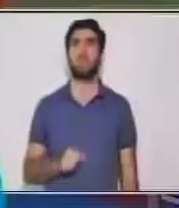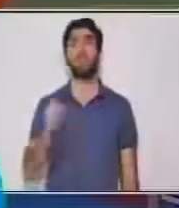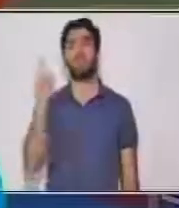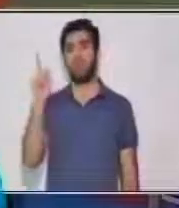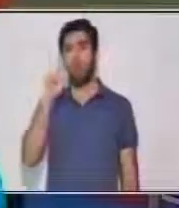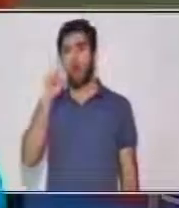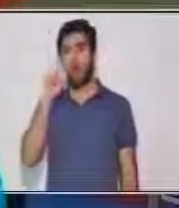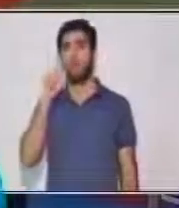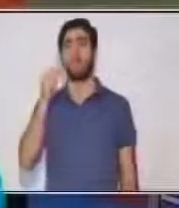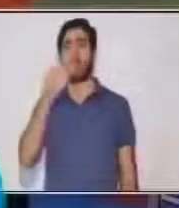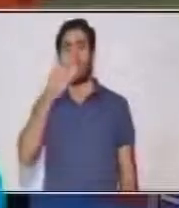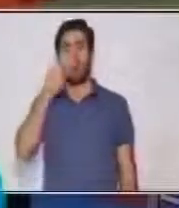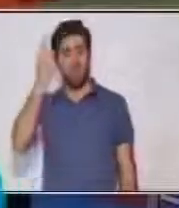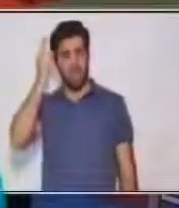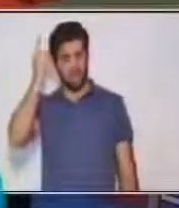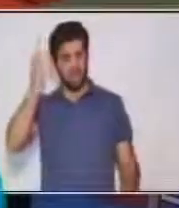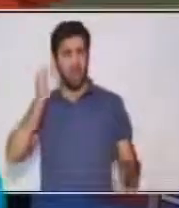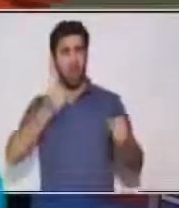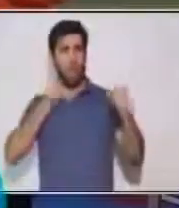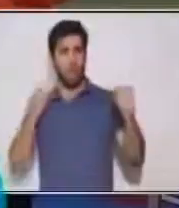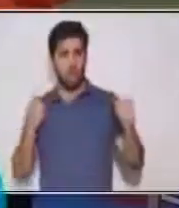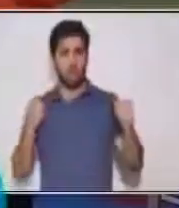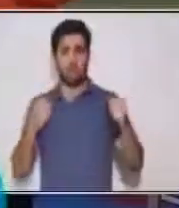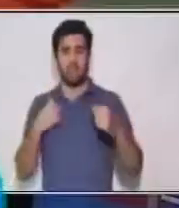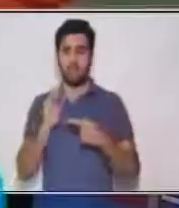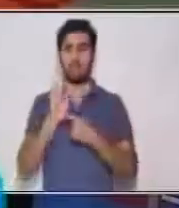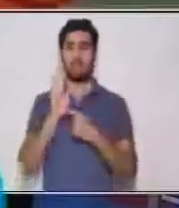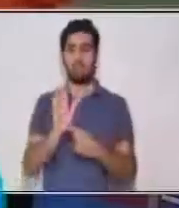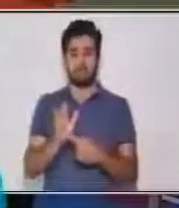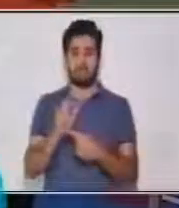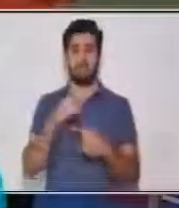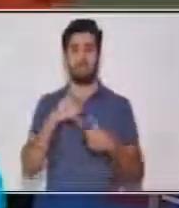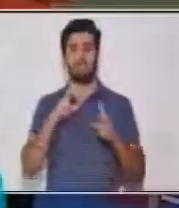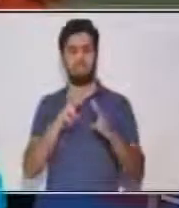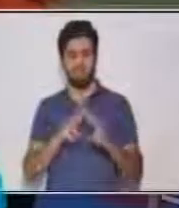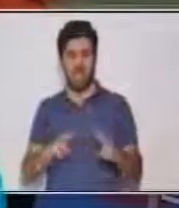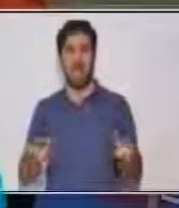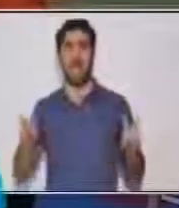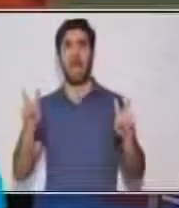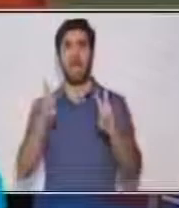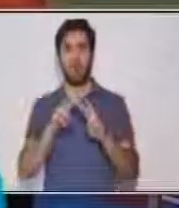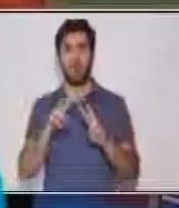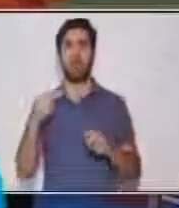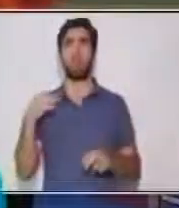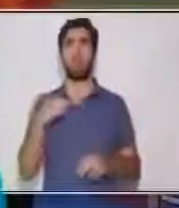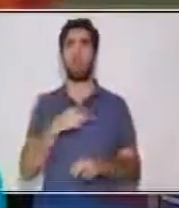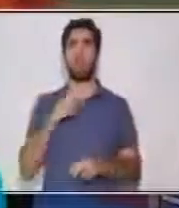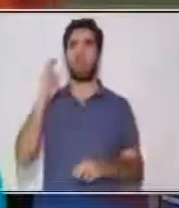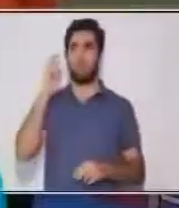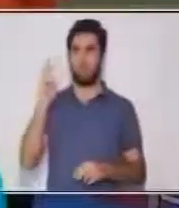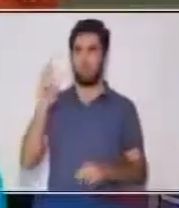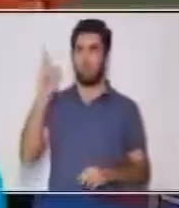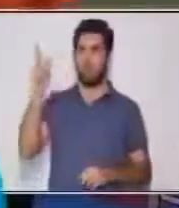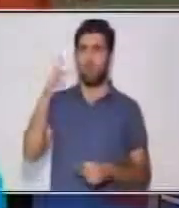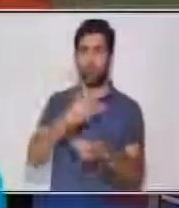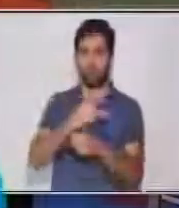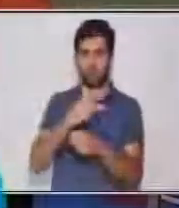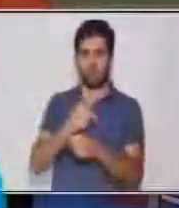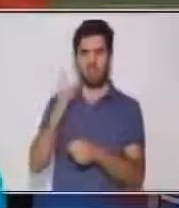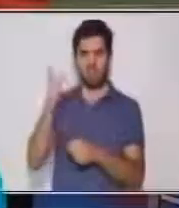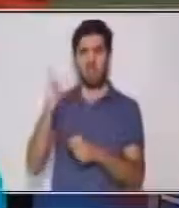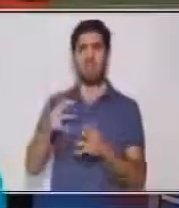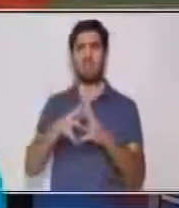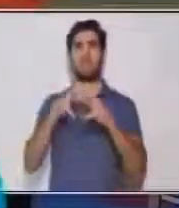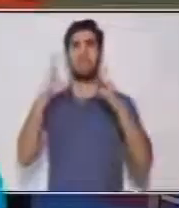Tecún Humán es ejemplo de valor y por eso lo consideramos nuestro héroe nacional. Pues fue un